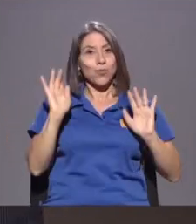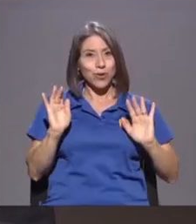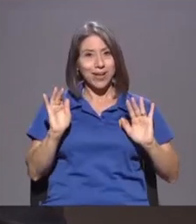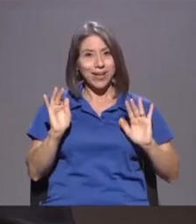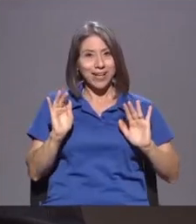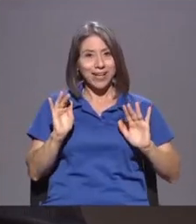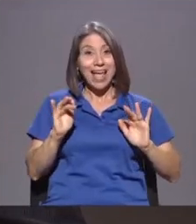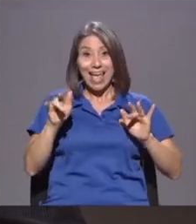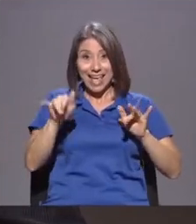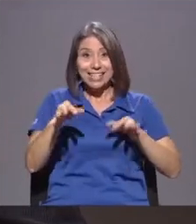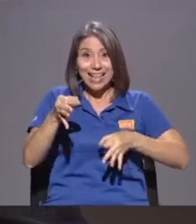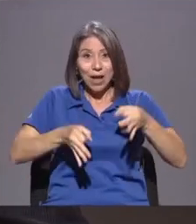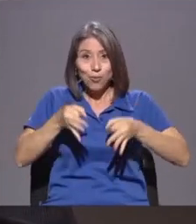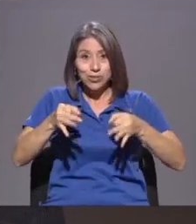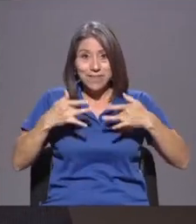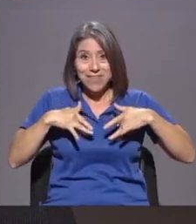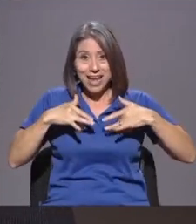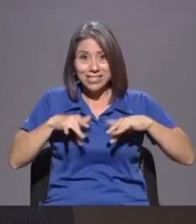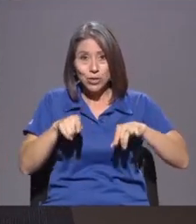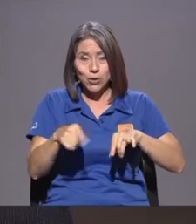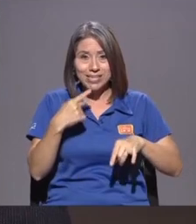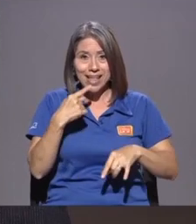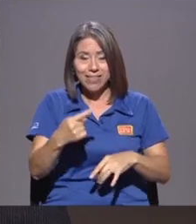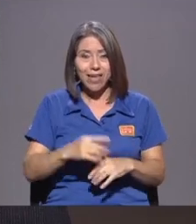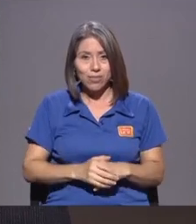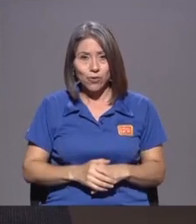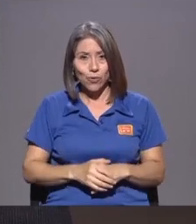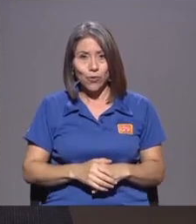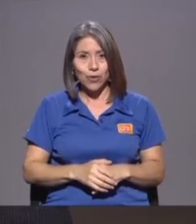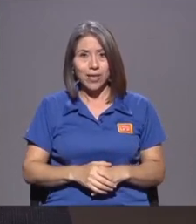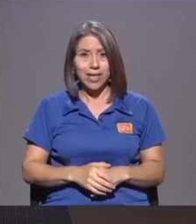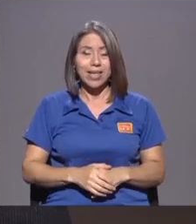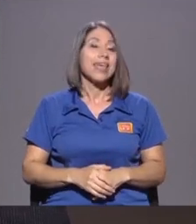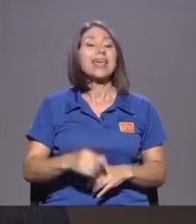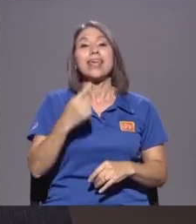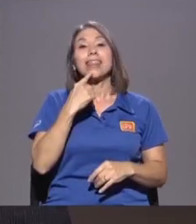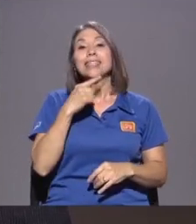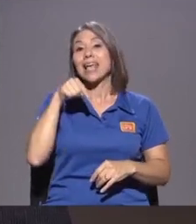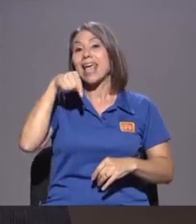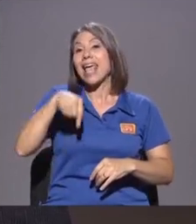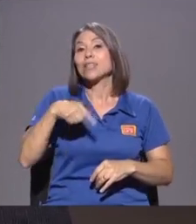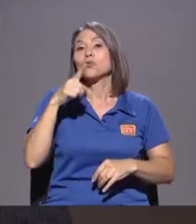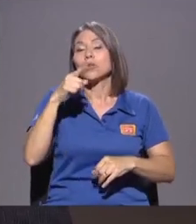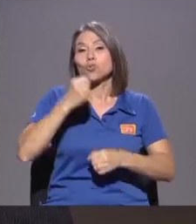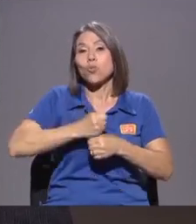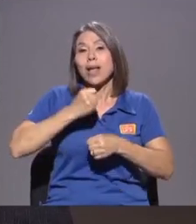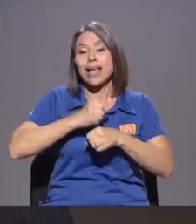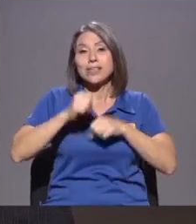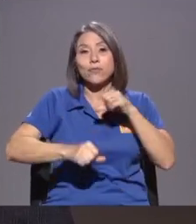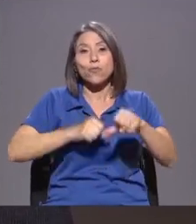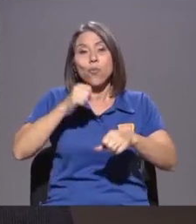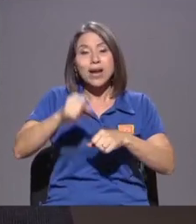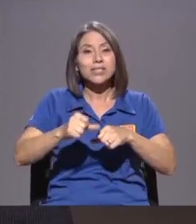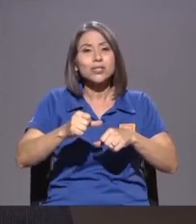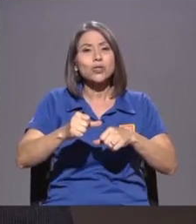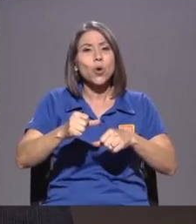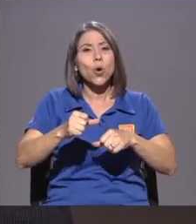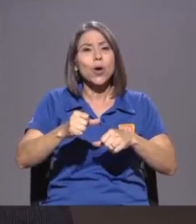Justificación Que Están Dando Y Este Este Es un Esfuerzo Que Buscamos Sea